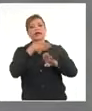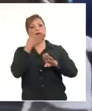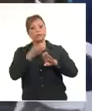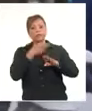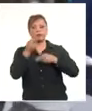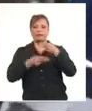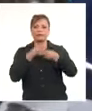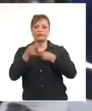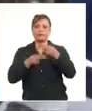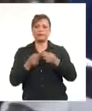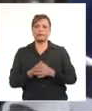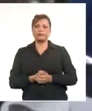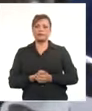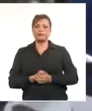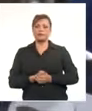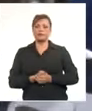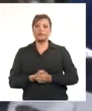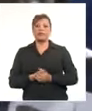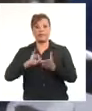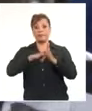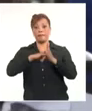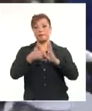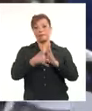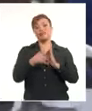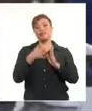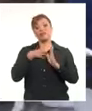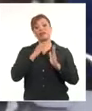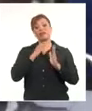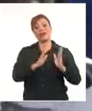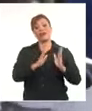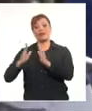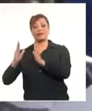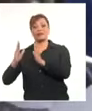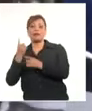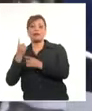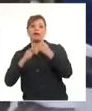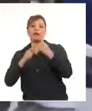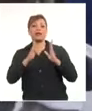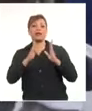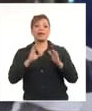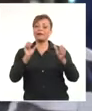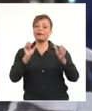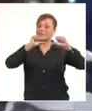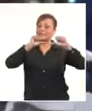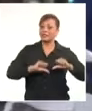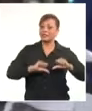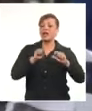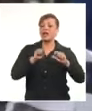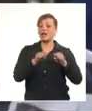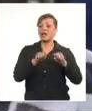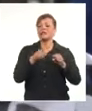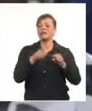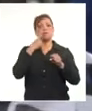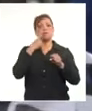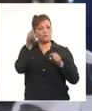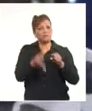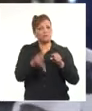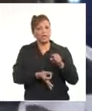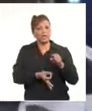realizarán. Como todo este proyecto ha tenido sus etapas y ha habido etapas que son críticas, en las cuales en verdad,